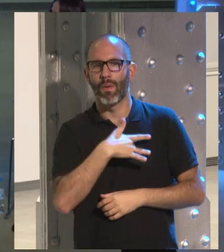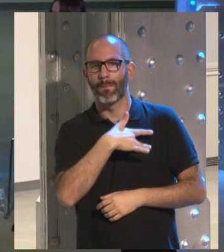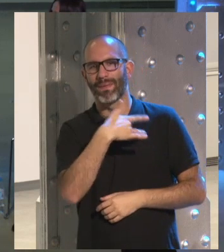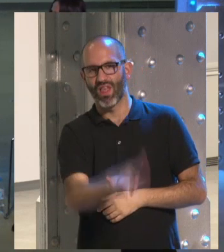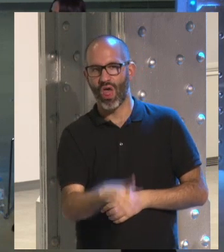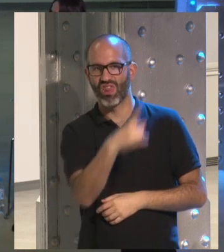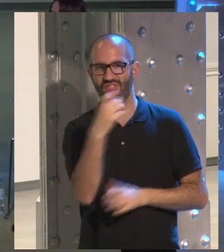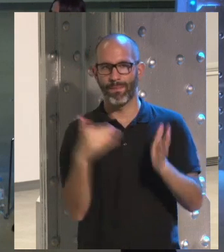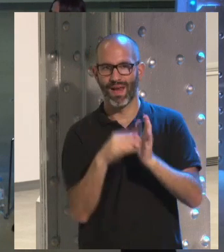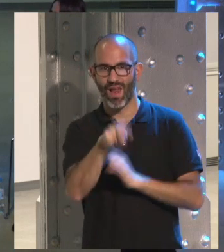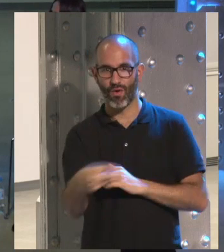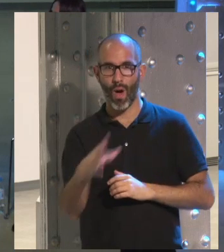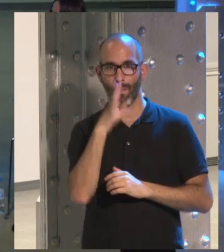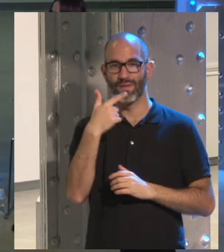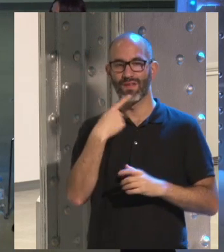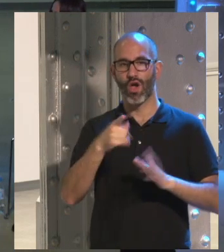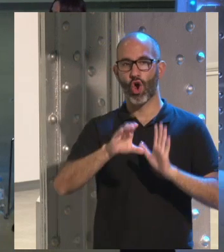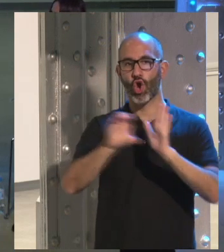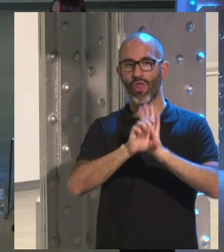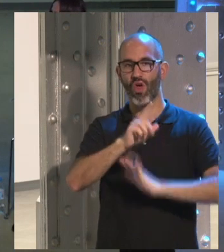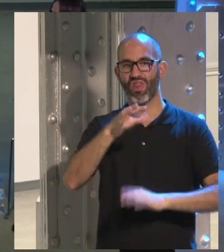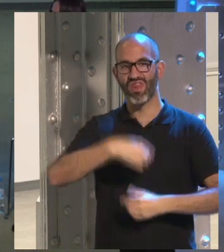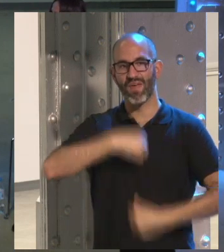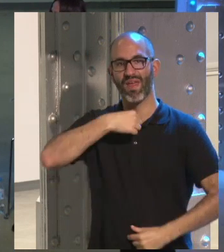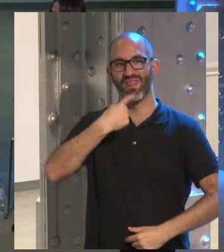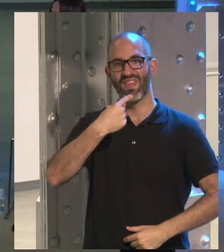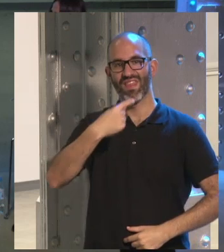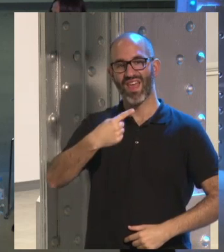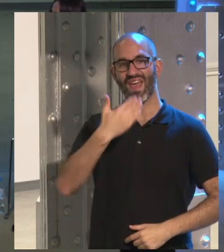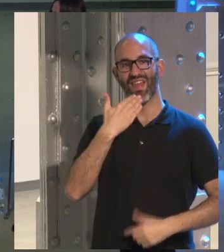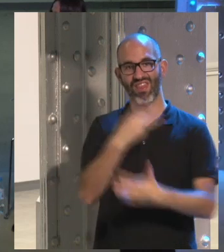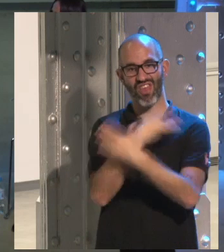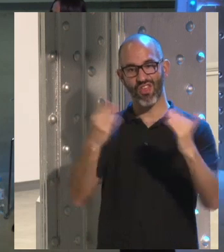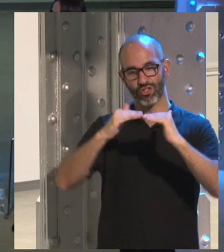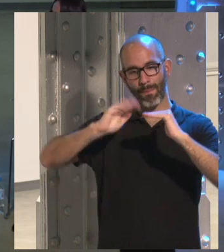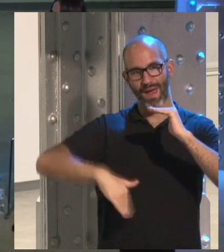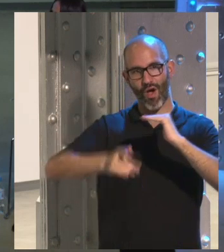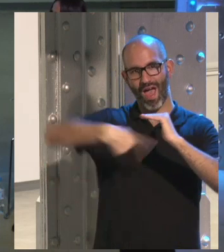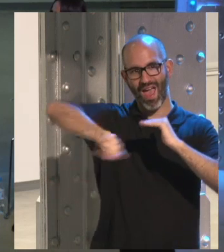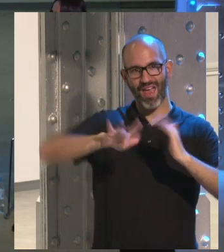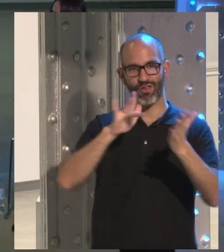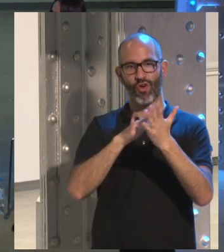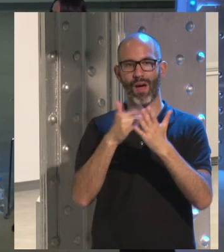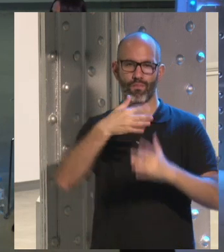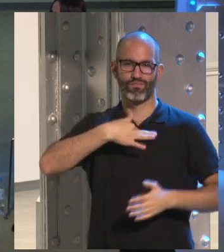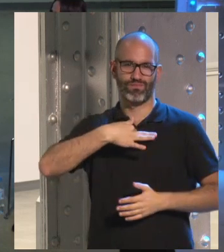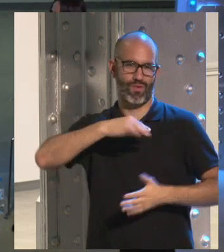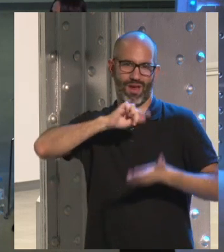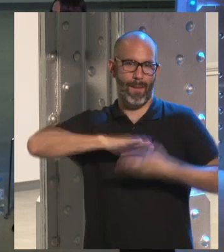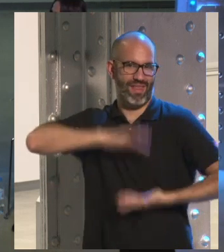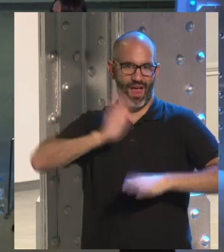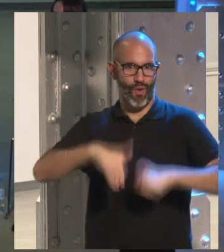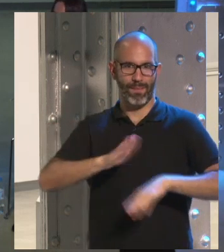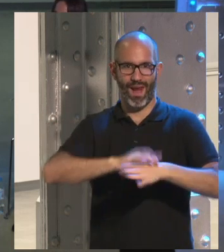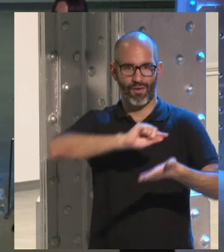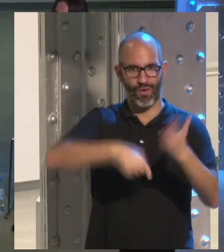porque nuestro Código Civil dice que los menores de 18 años no tienen capacidad para contratar. Por lo tanto, ese niño no tenía capacidad para aceptar ese acuerdo y, por lo tanto, ese